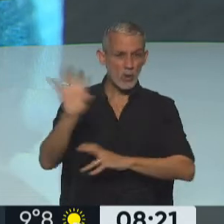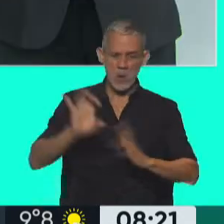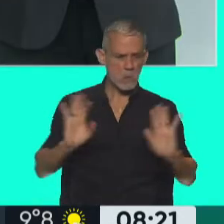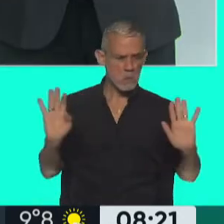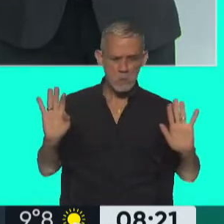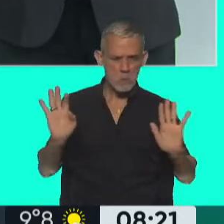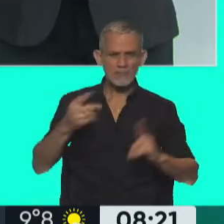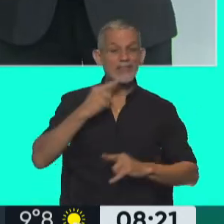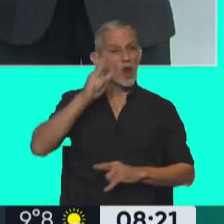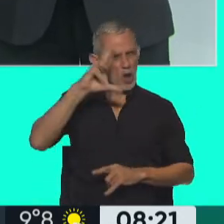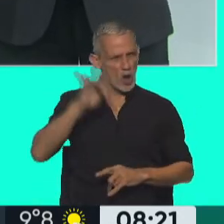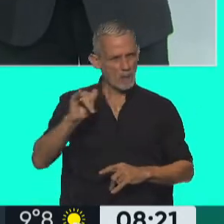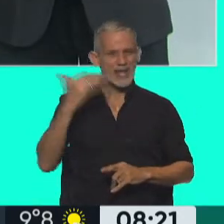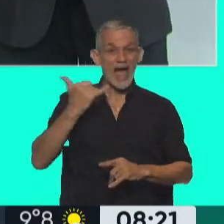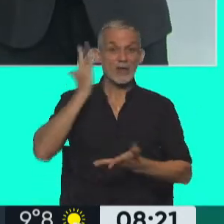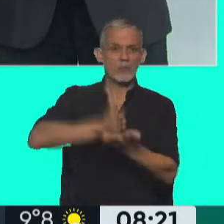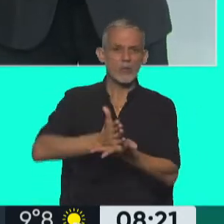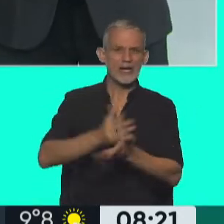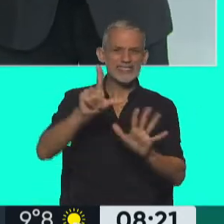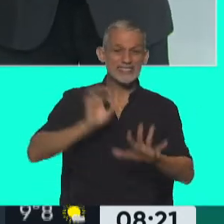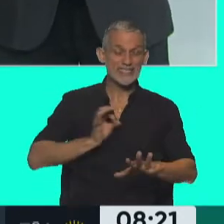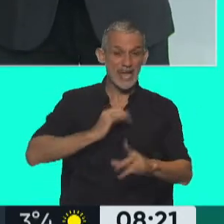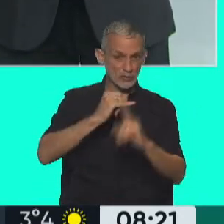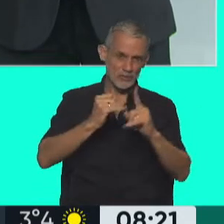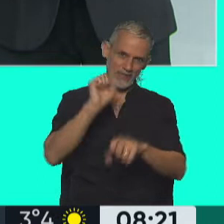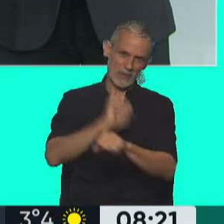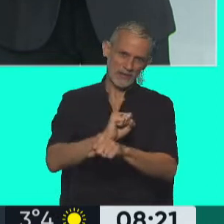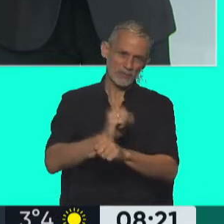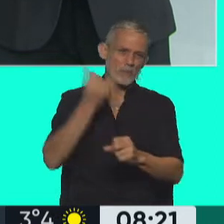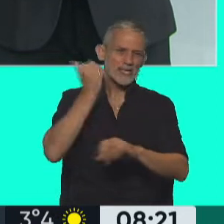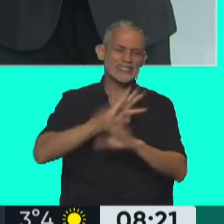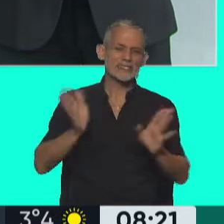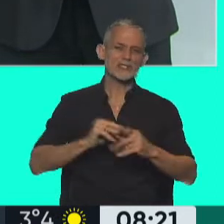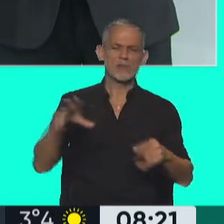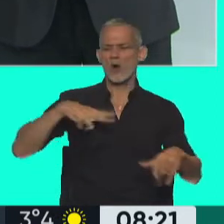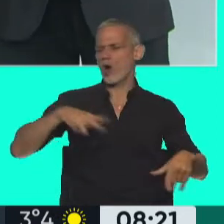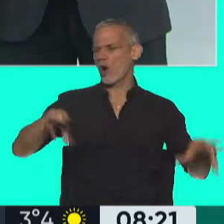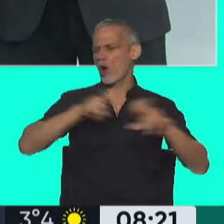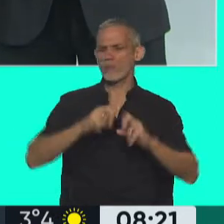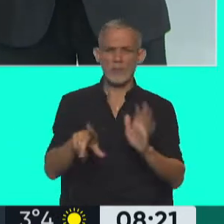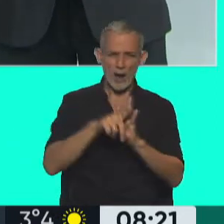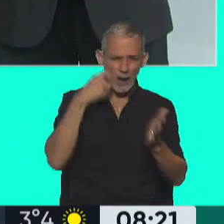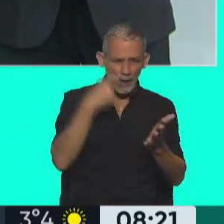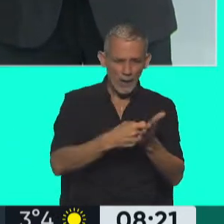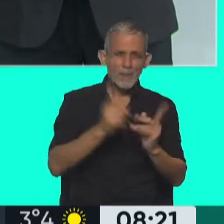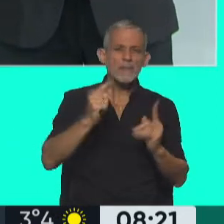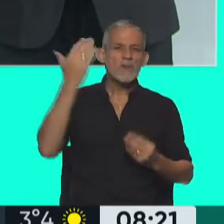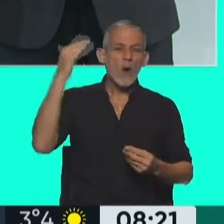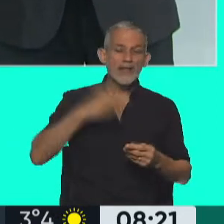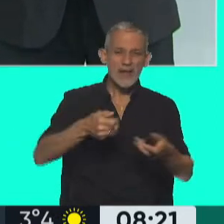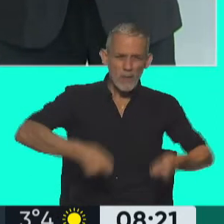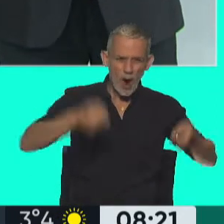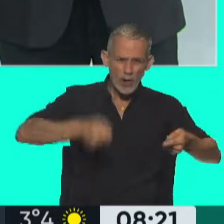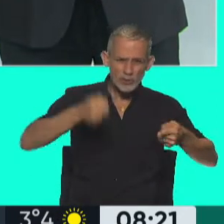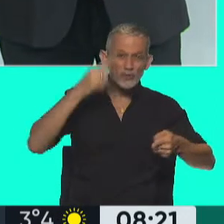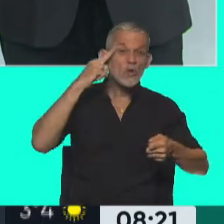recordó que López, que tiene una condena a 7 años y medio de prisión por el delito de enriquecimiento ilícito, por aquel episodio de los bolsos